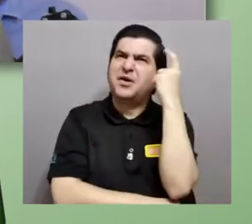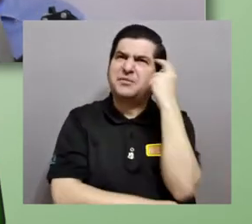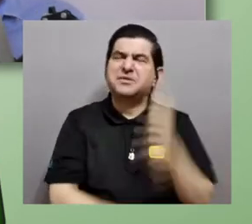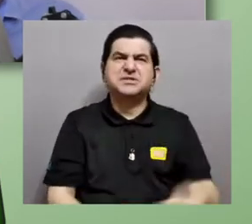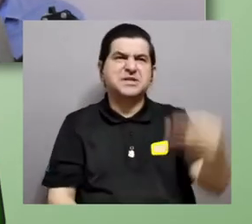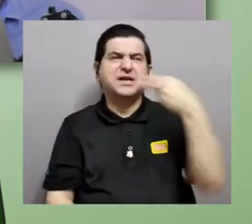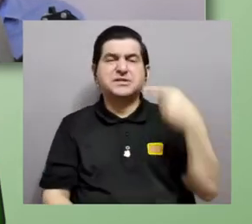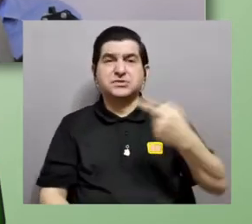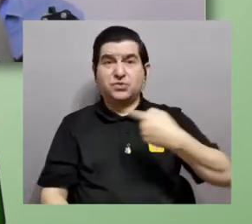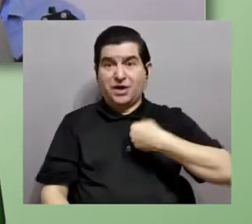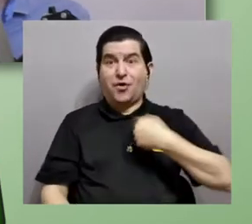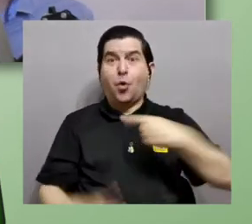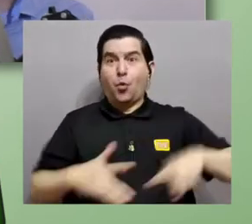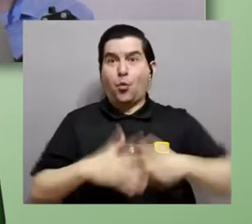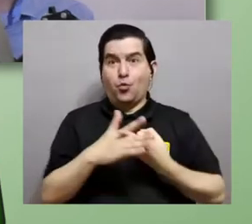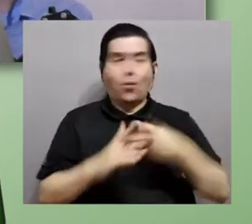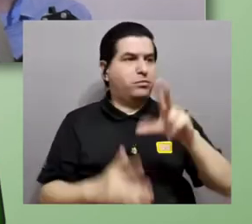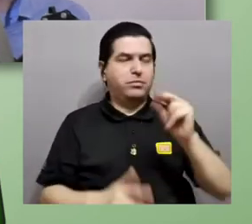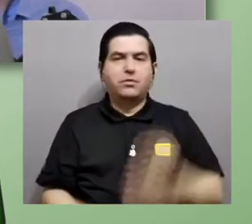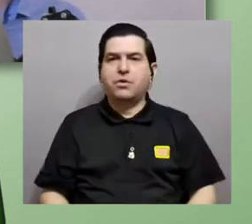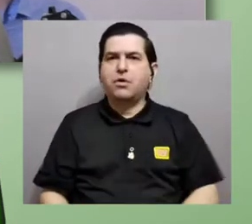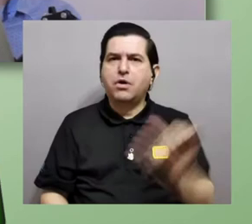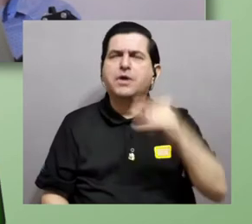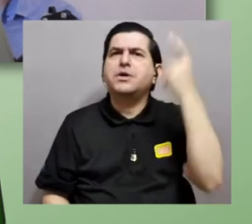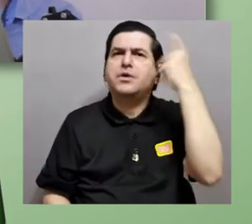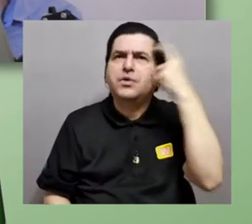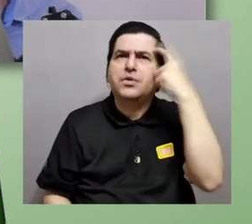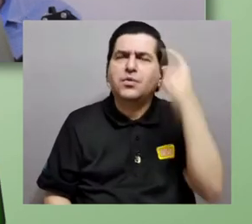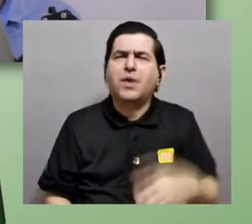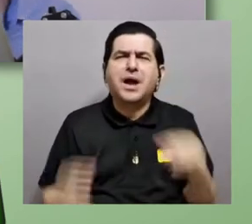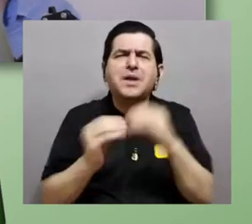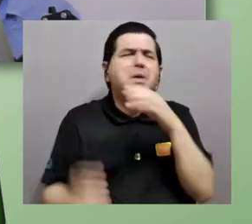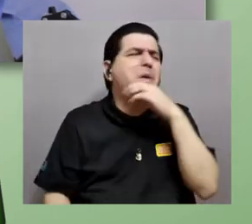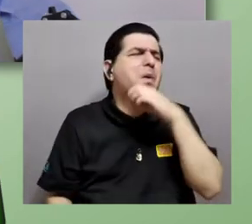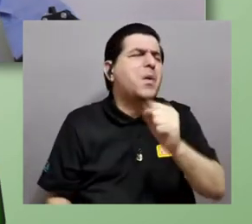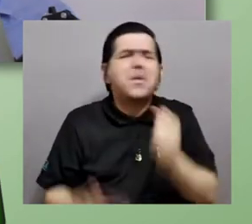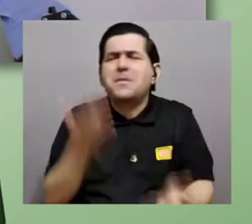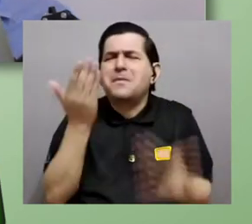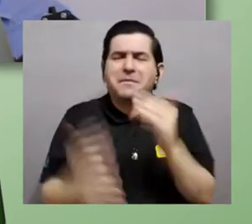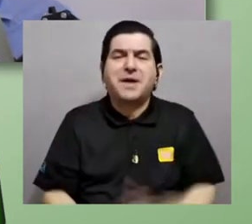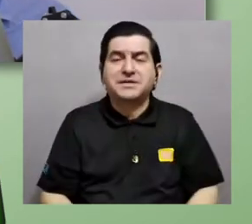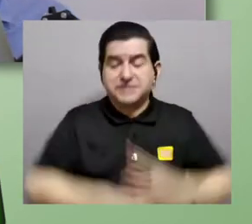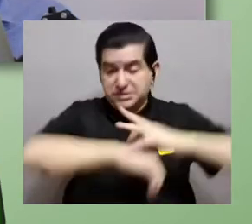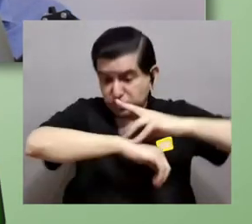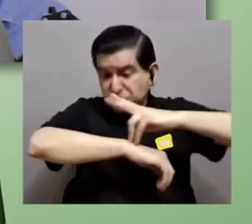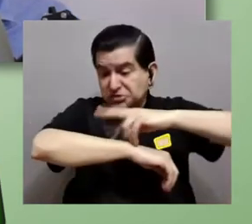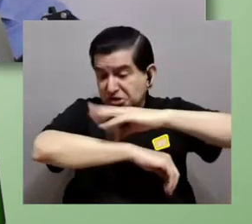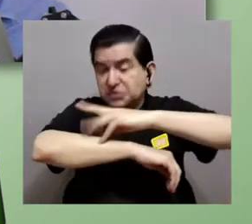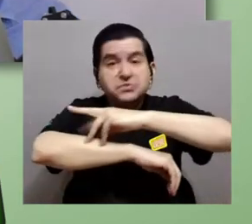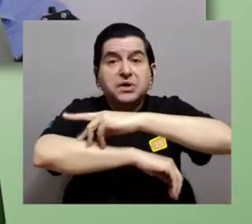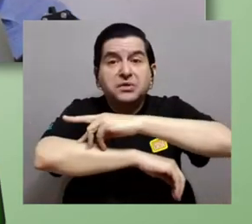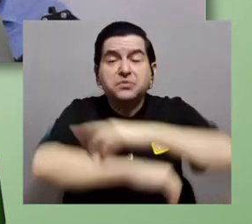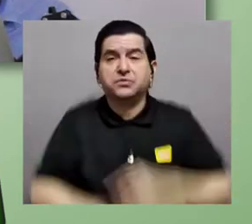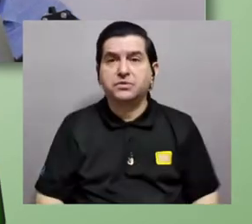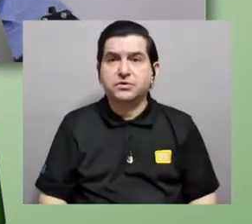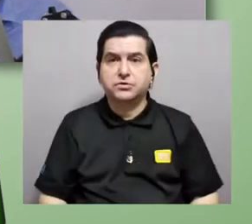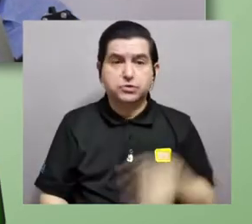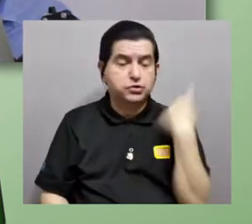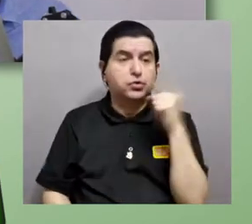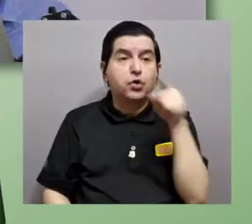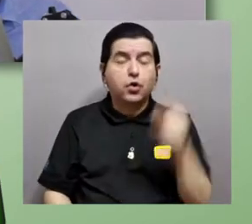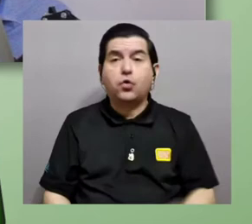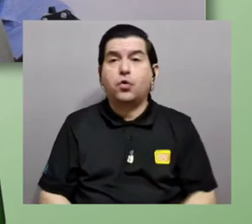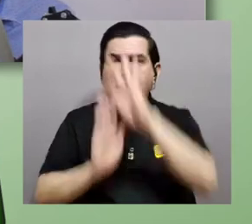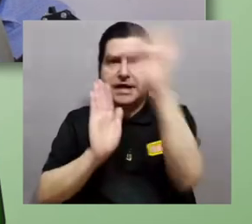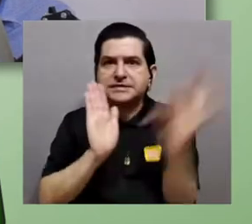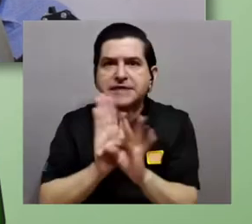pensar que la historia empezó con uno, sino que a veces también pensamos que lo más antiguo a lo que podemos llegar son los dinosaurios. Y bien, solo